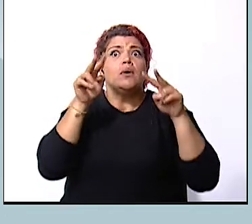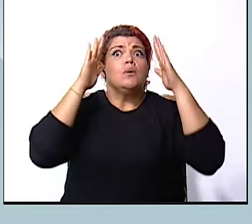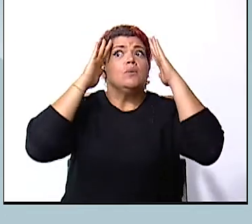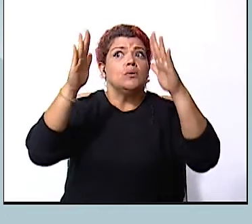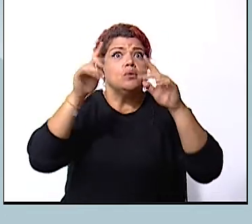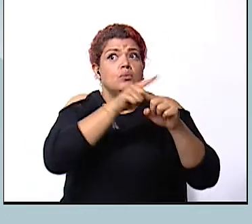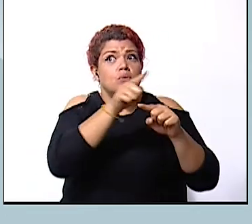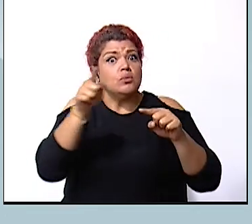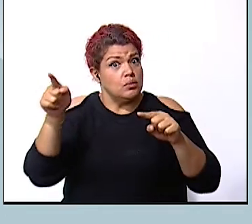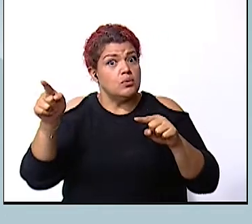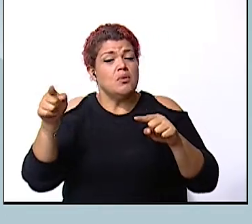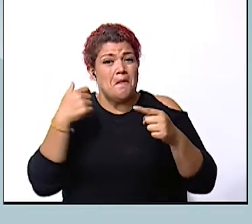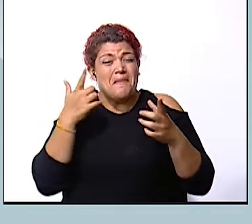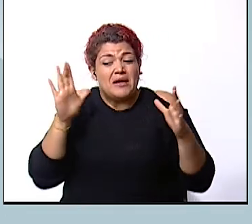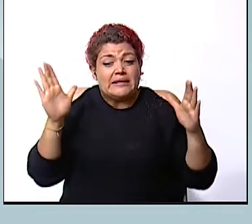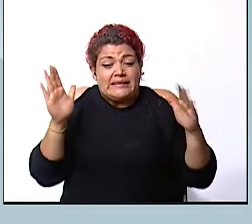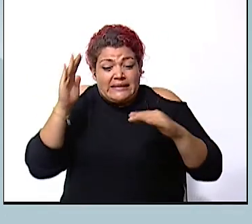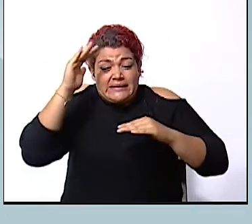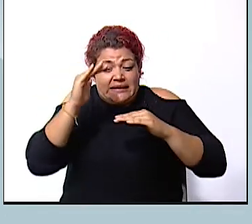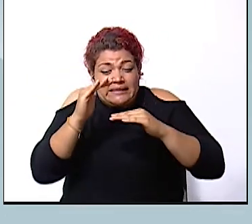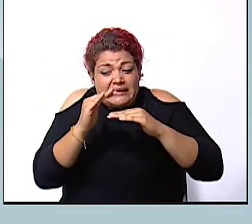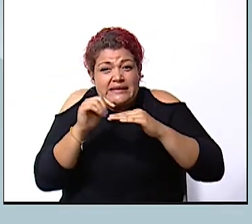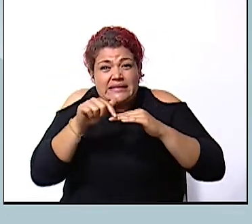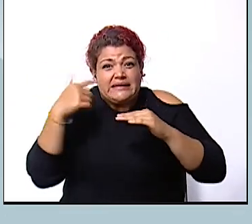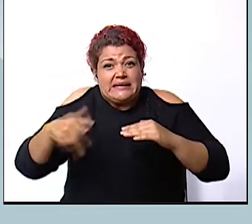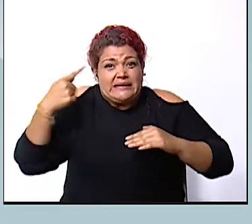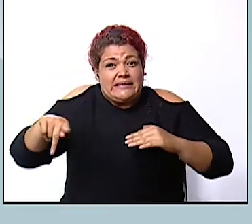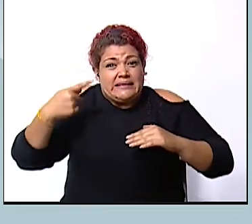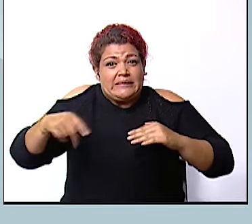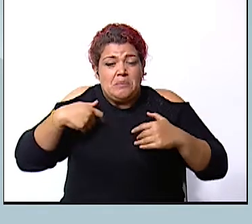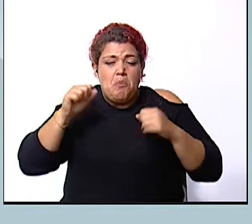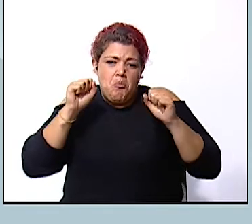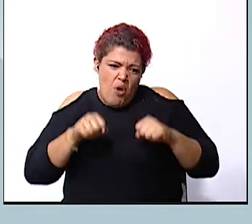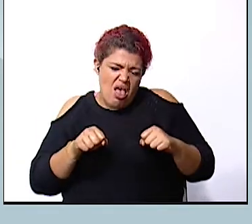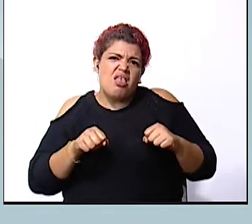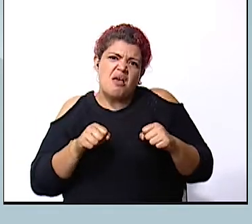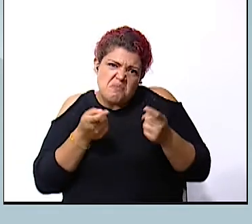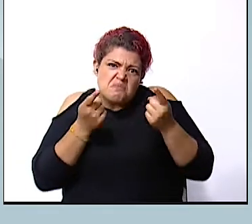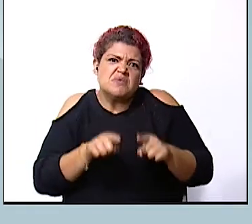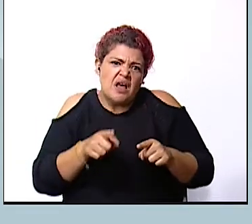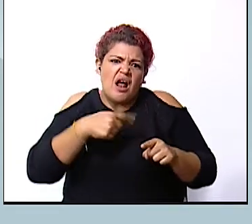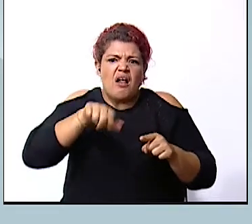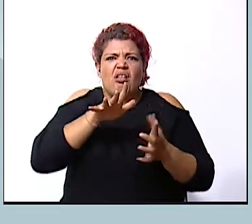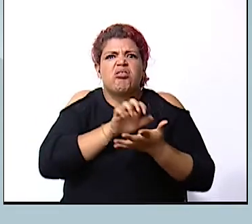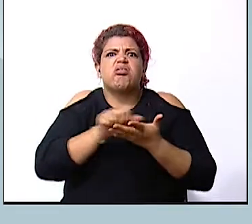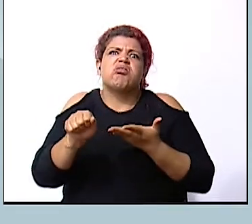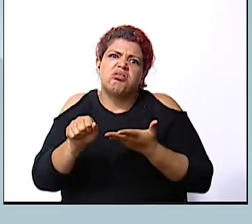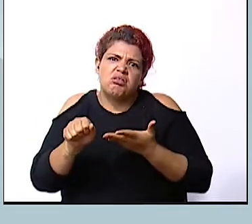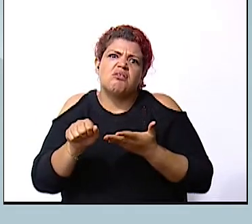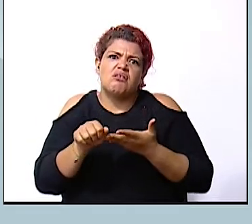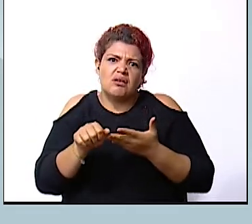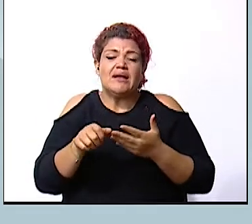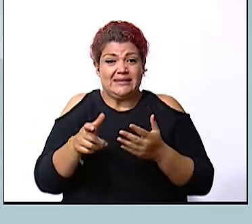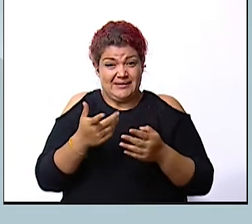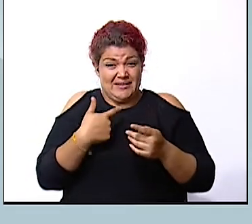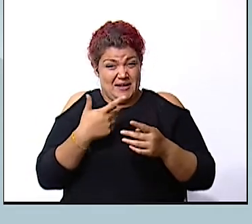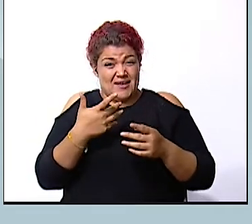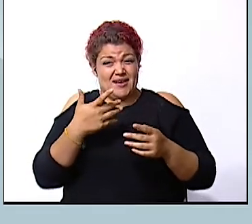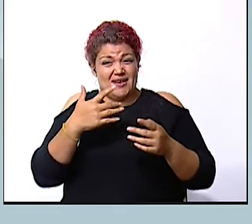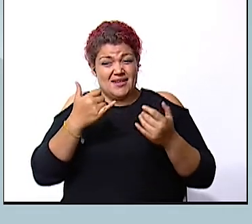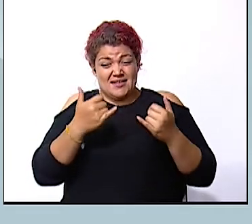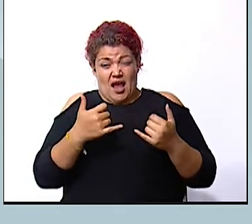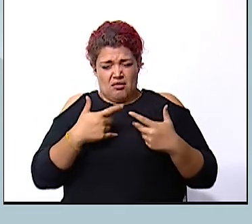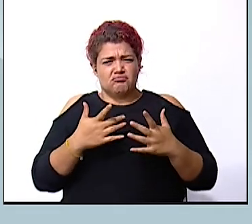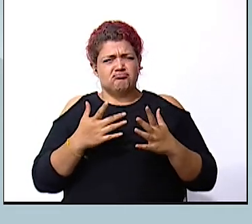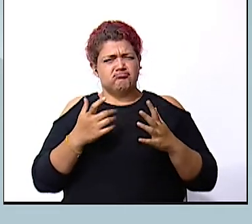y de esta manera reducir ciertos efectos que podrían ocasionar algún desastre entonces para que quede